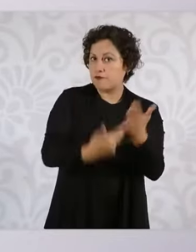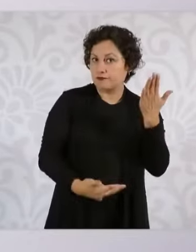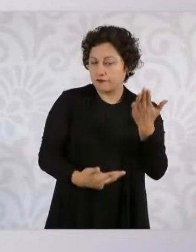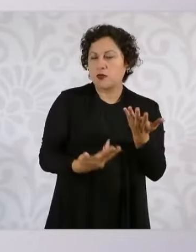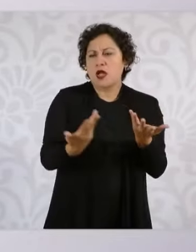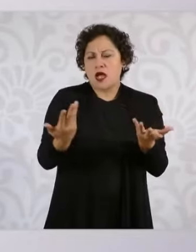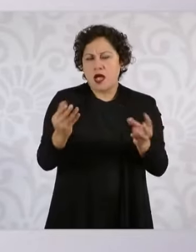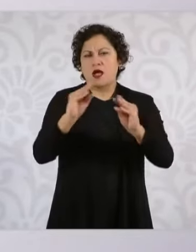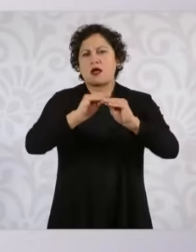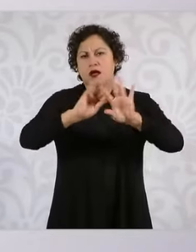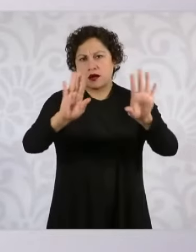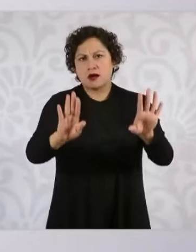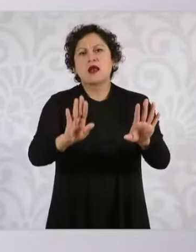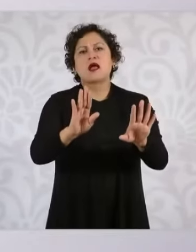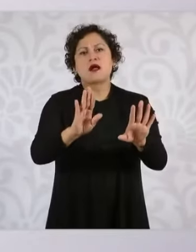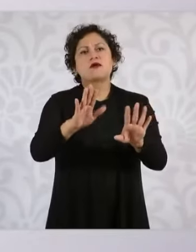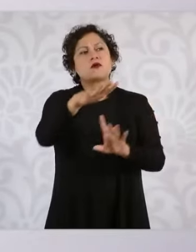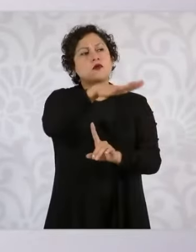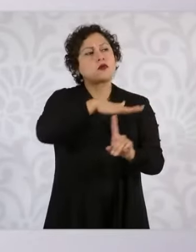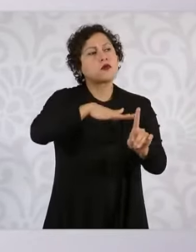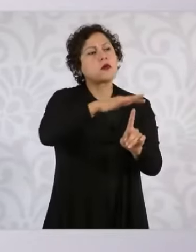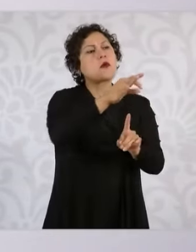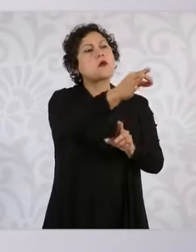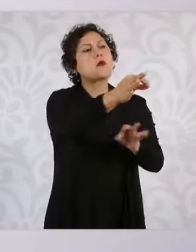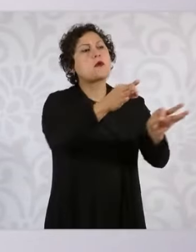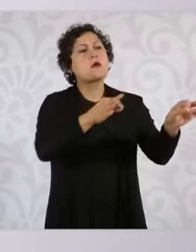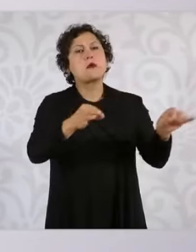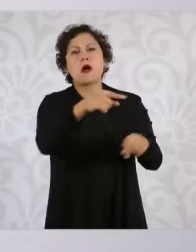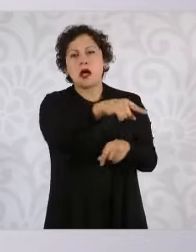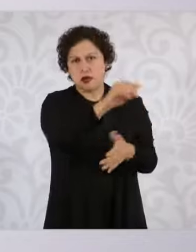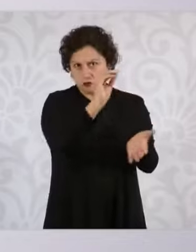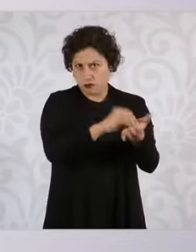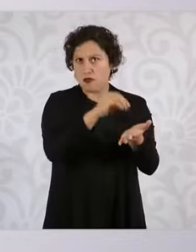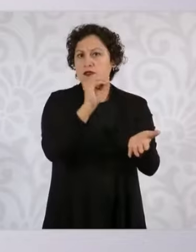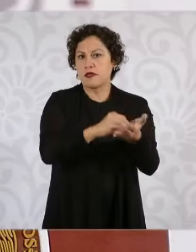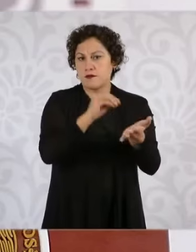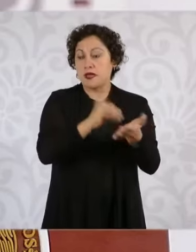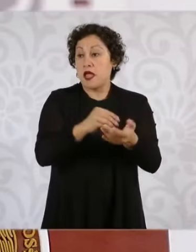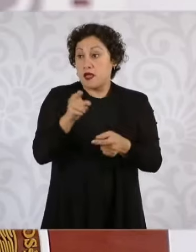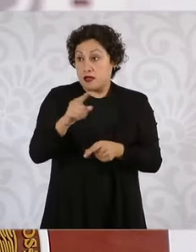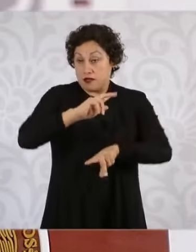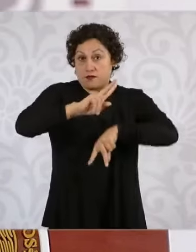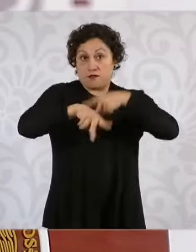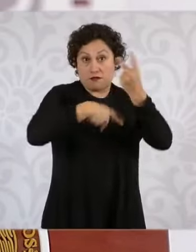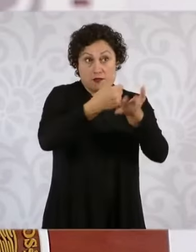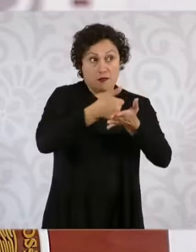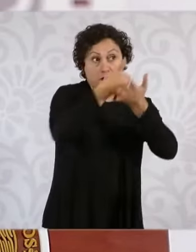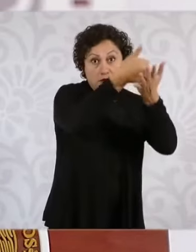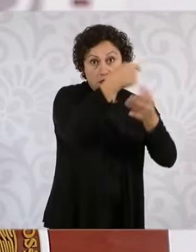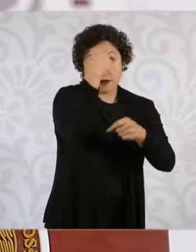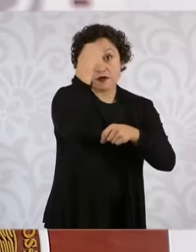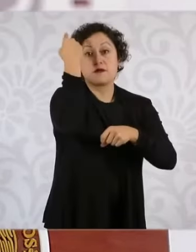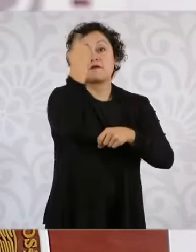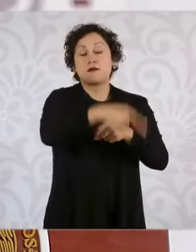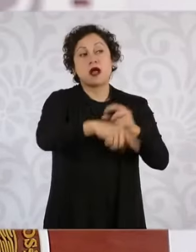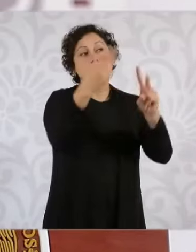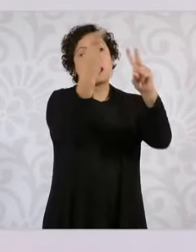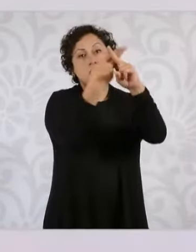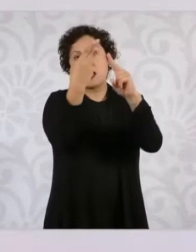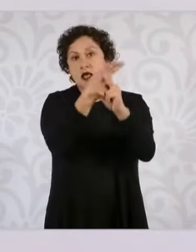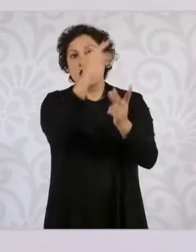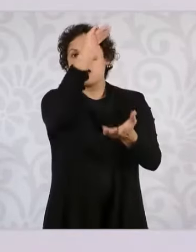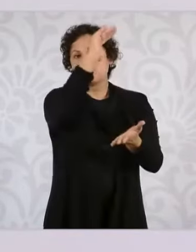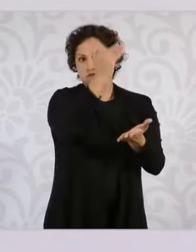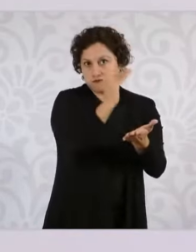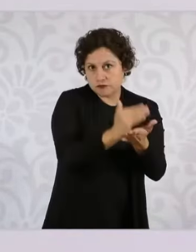hay zonas en donde vamos a apoyar para que todavía disminuyan más los homicidios. Pero ha habido una